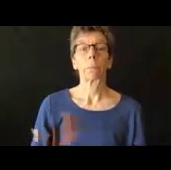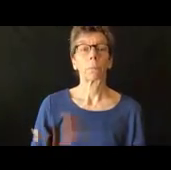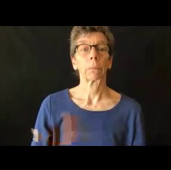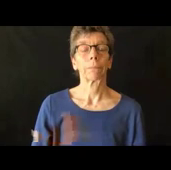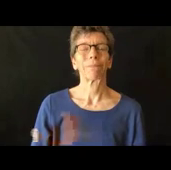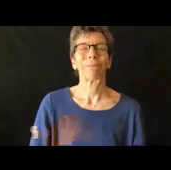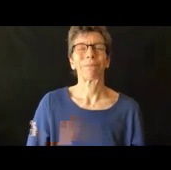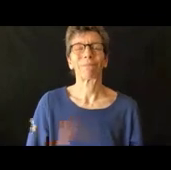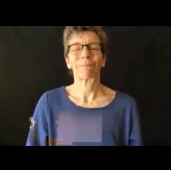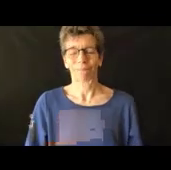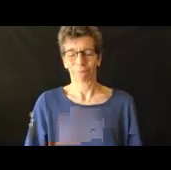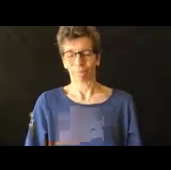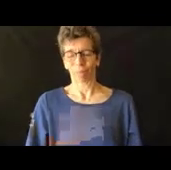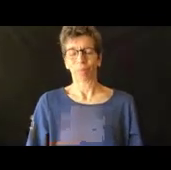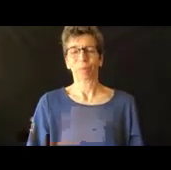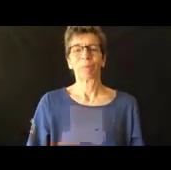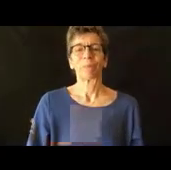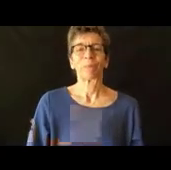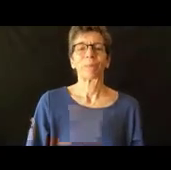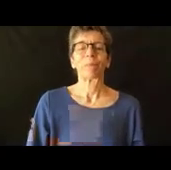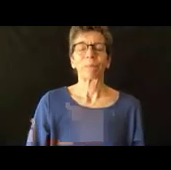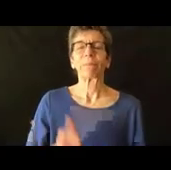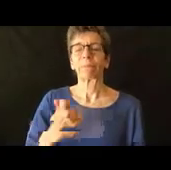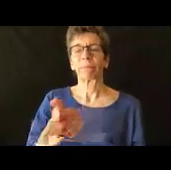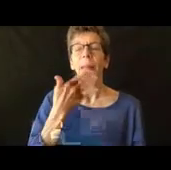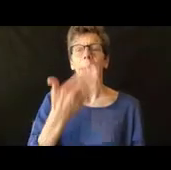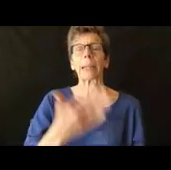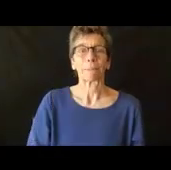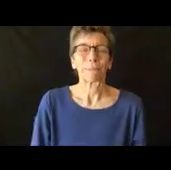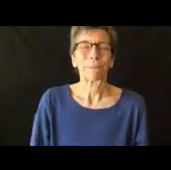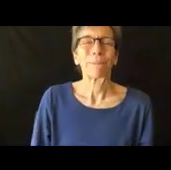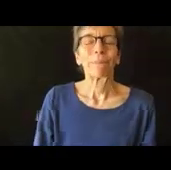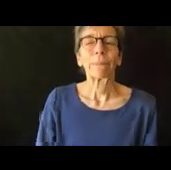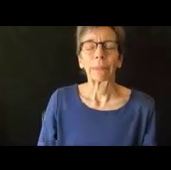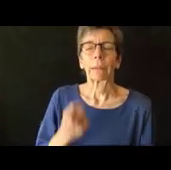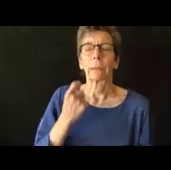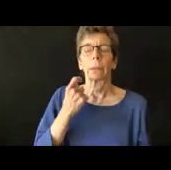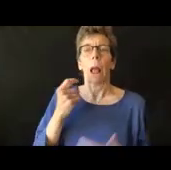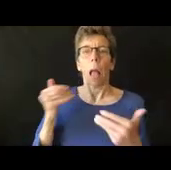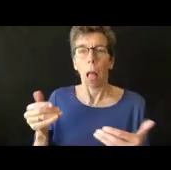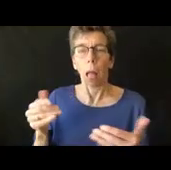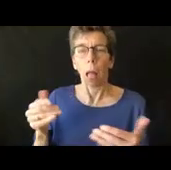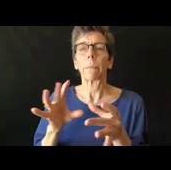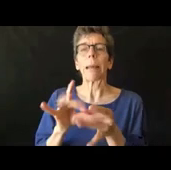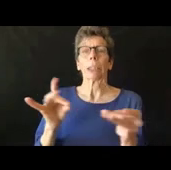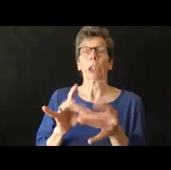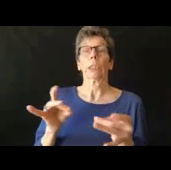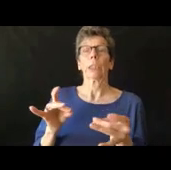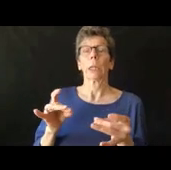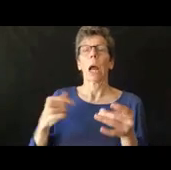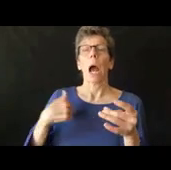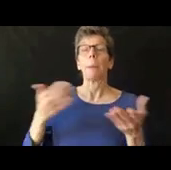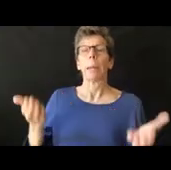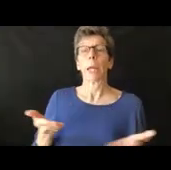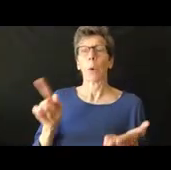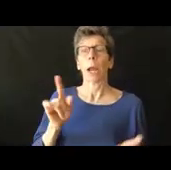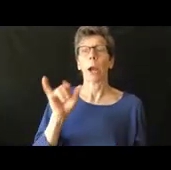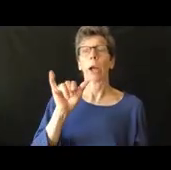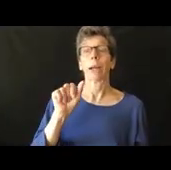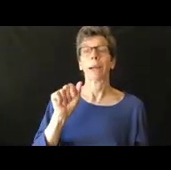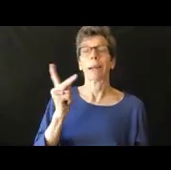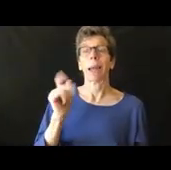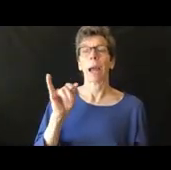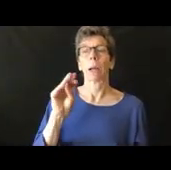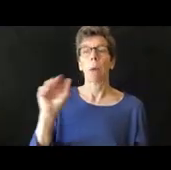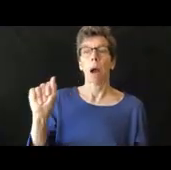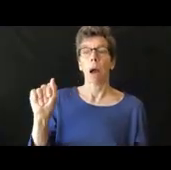adelante gracias sí como les mencioné yo estoy aquí en Yakima y aquí está